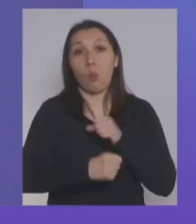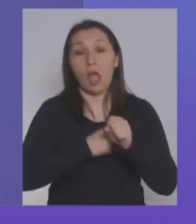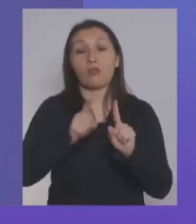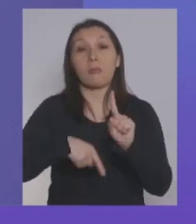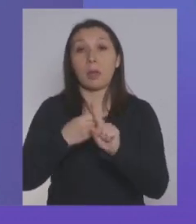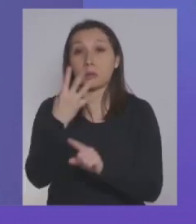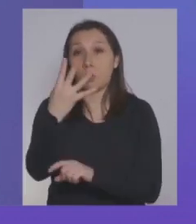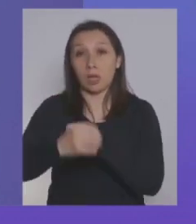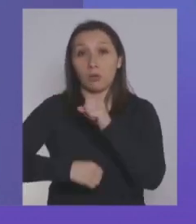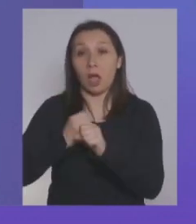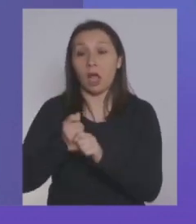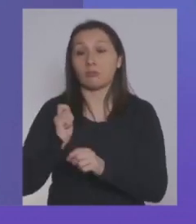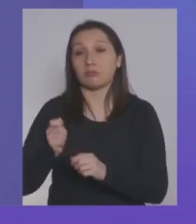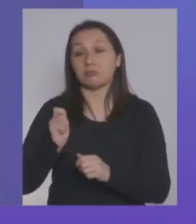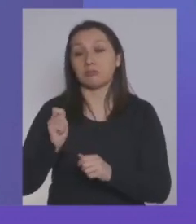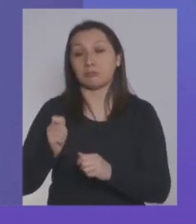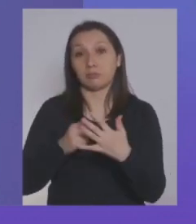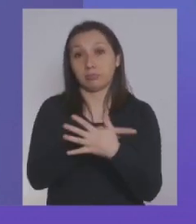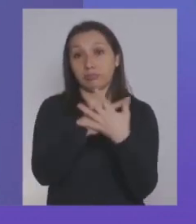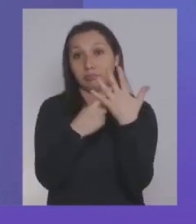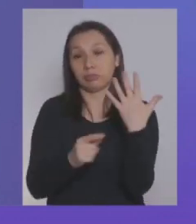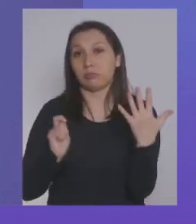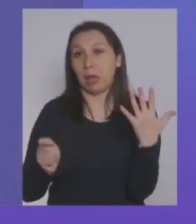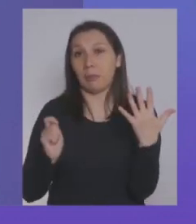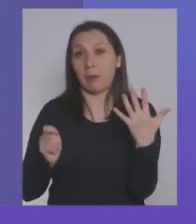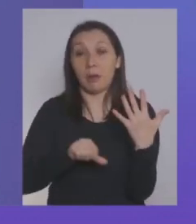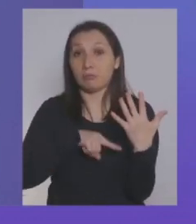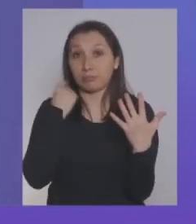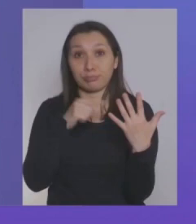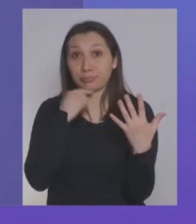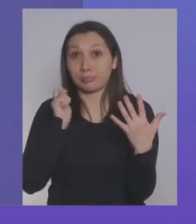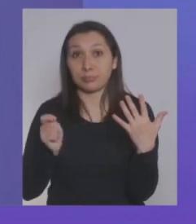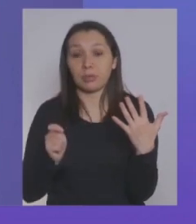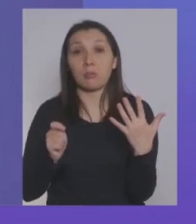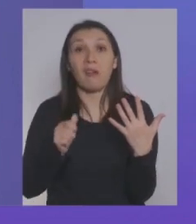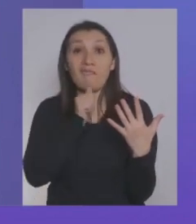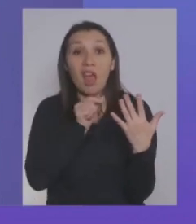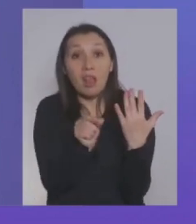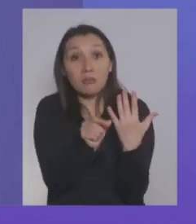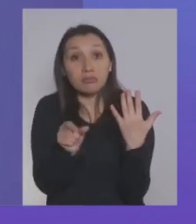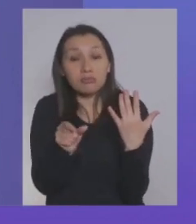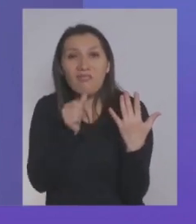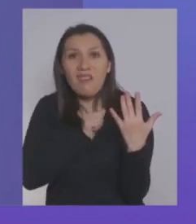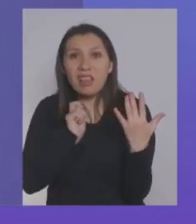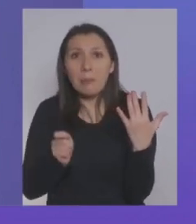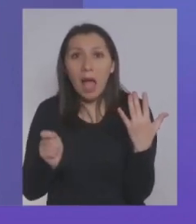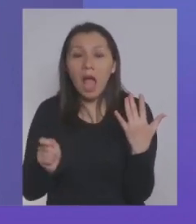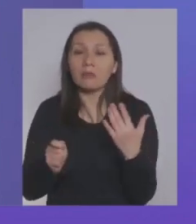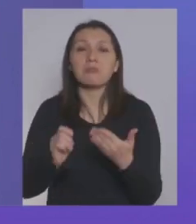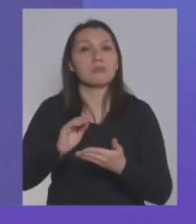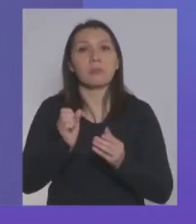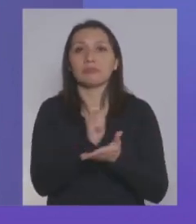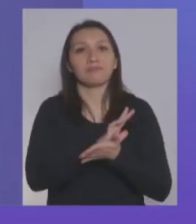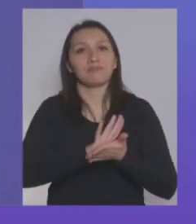usted no ha logrado enterar completamente este crédito, el saldo que pueda quedar se condona. Por eso decimos que este es un préstamo que depende o es